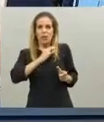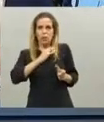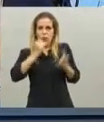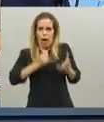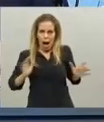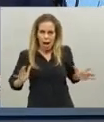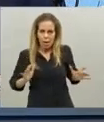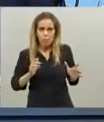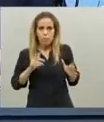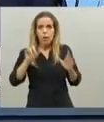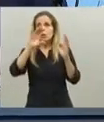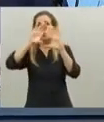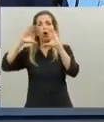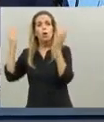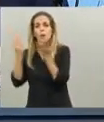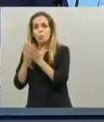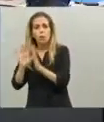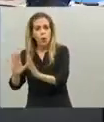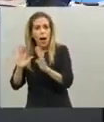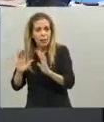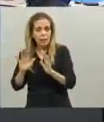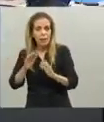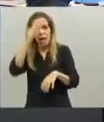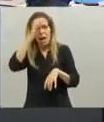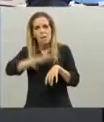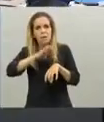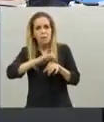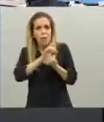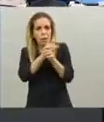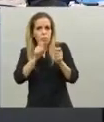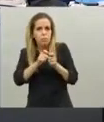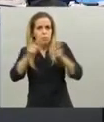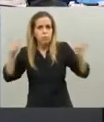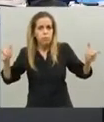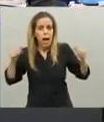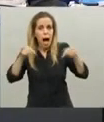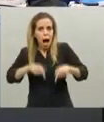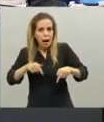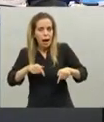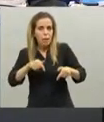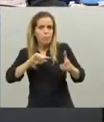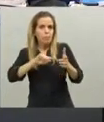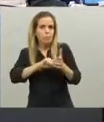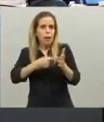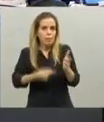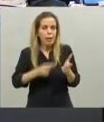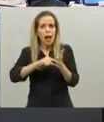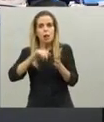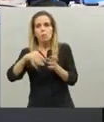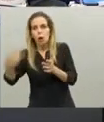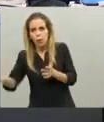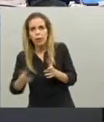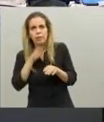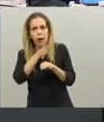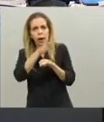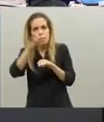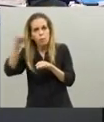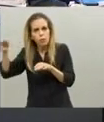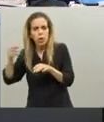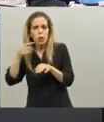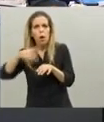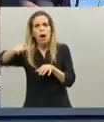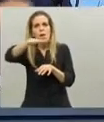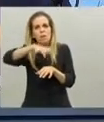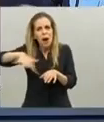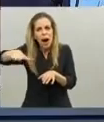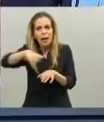hace en ningún lado del mundo no es así y no se puede y hemos hecho muchísimos operativos hemos ido a testear en